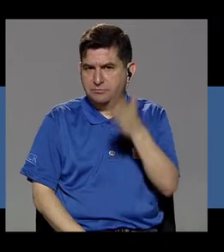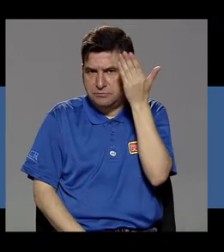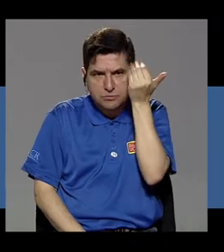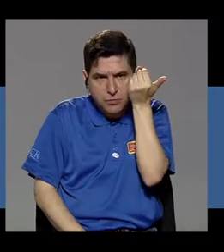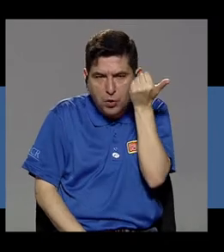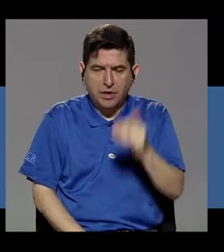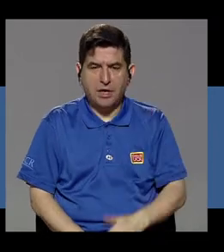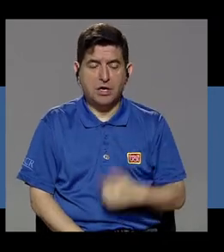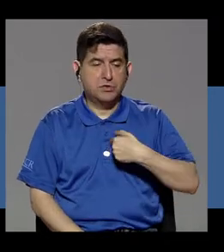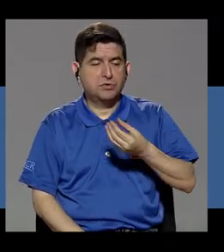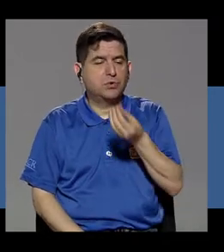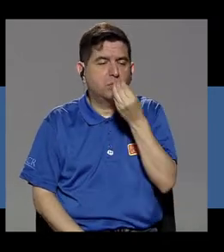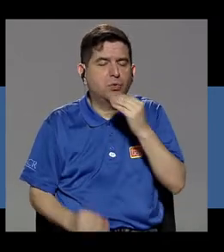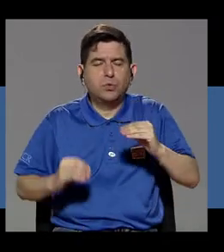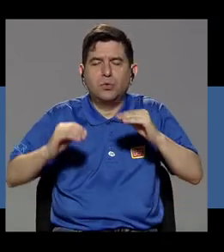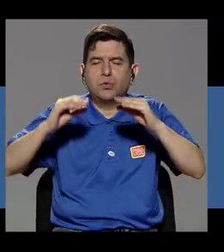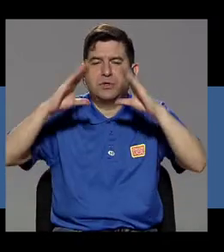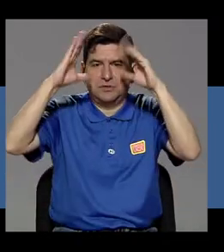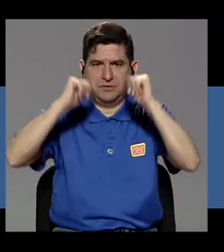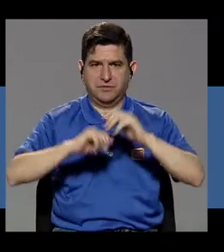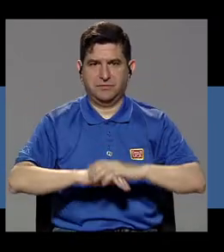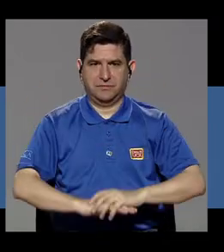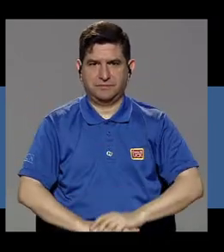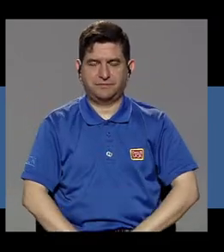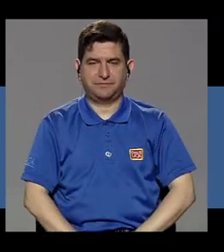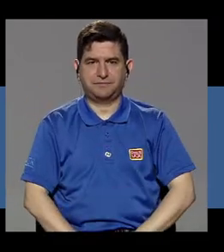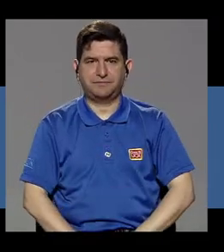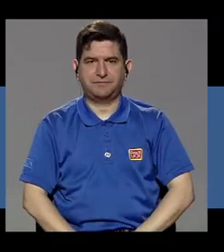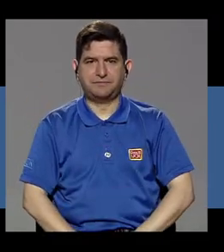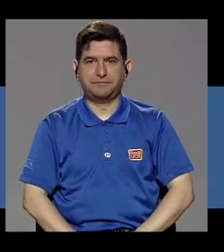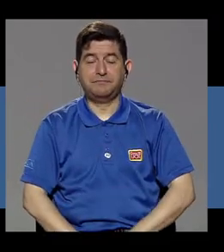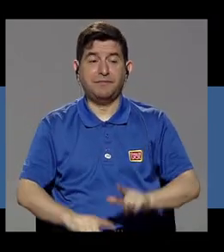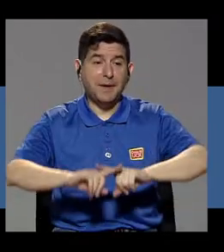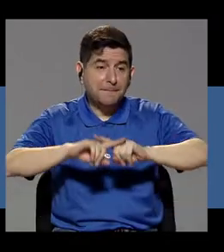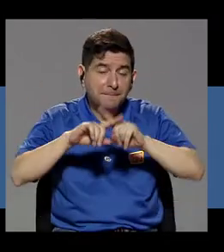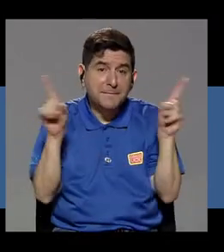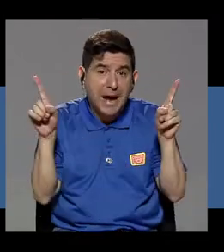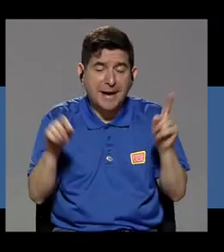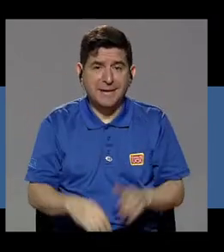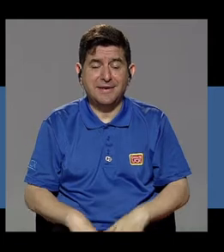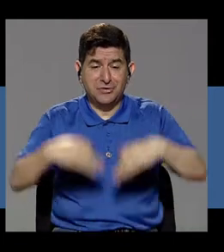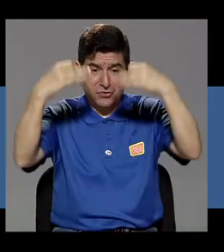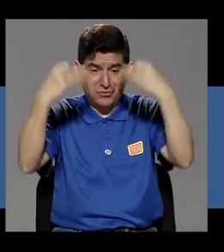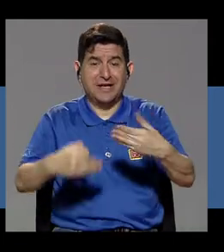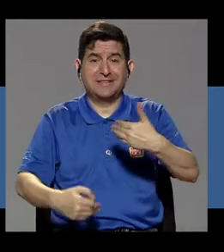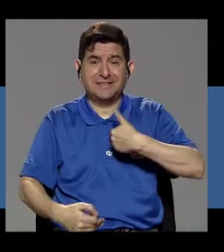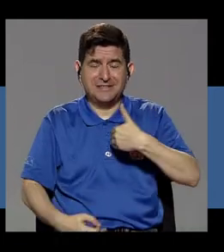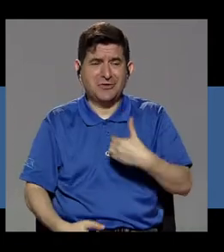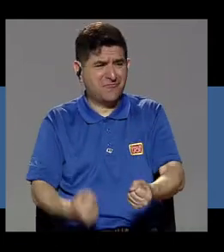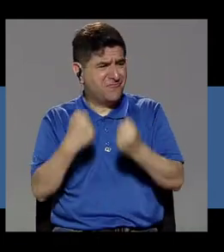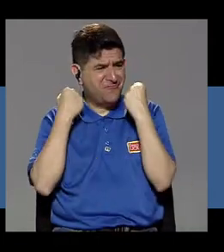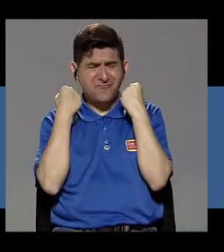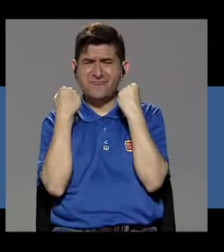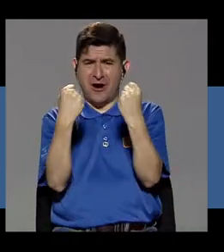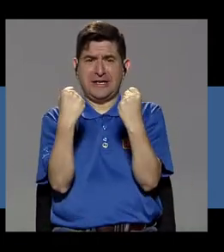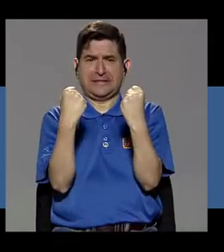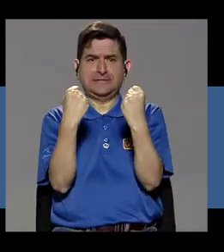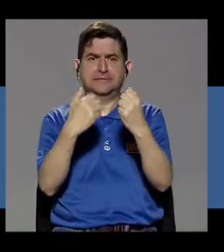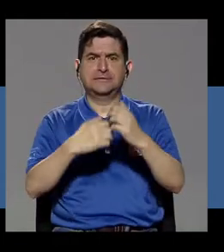digamos, con el desayuno. Y sin embargo, la decisión que había tomado era tan fuerte